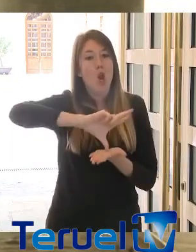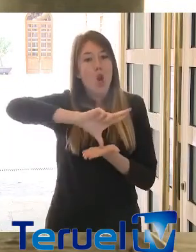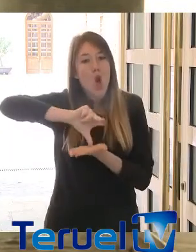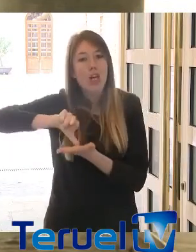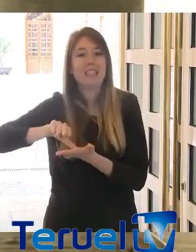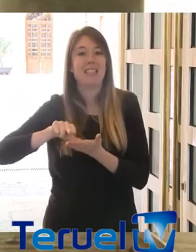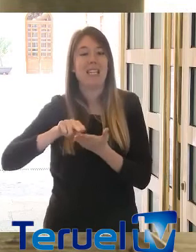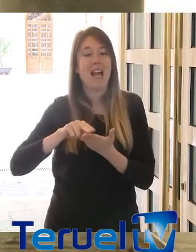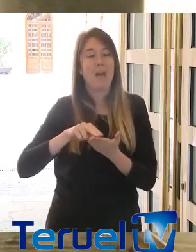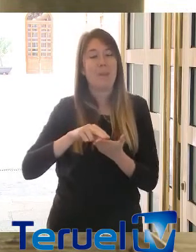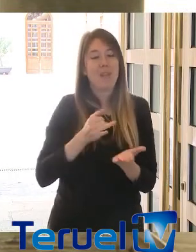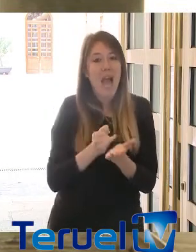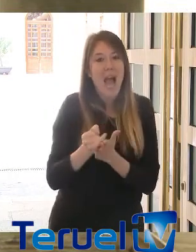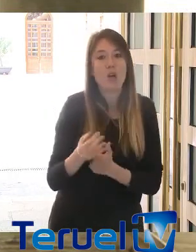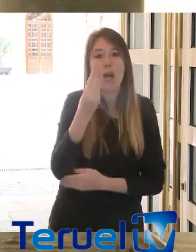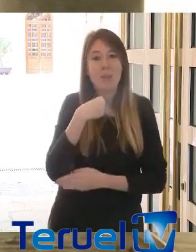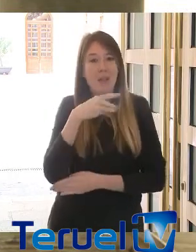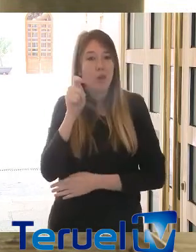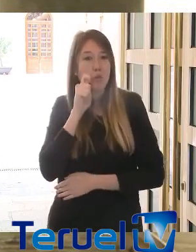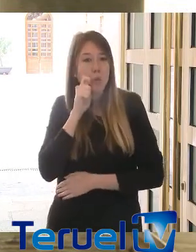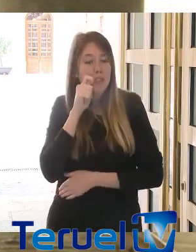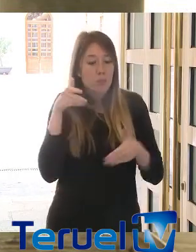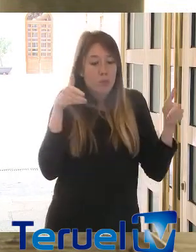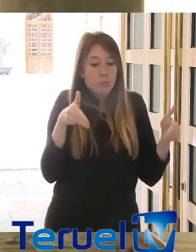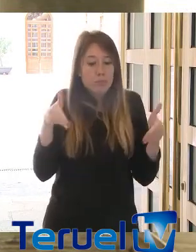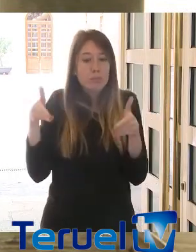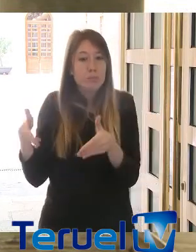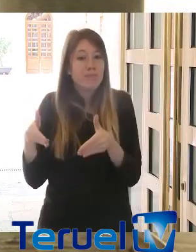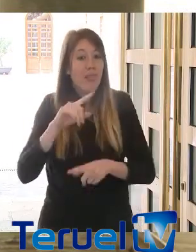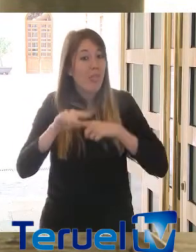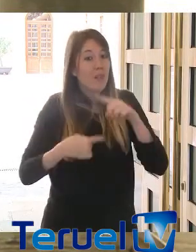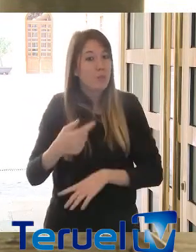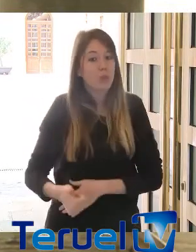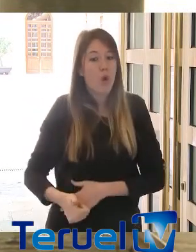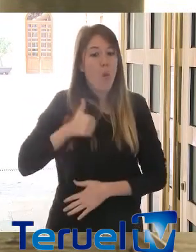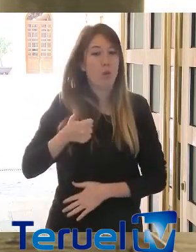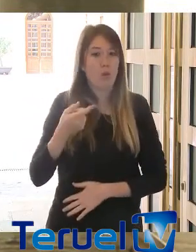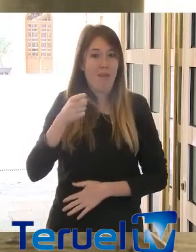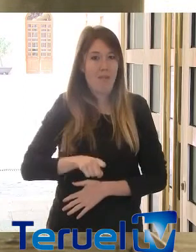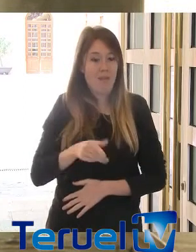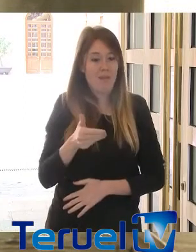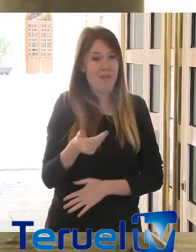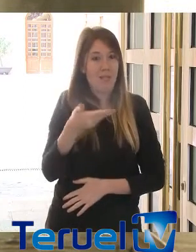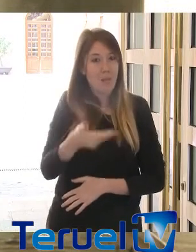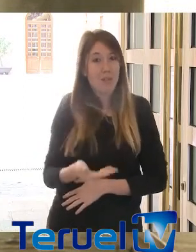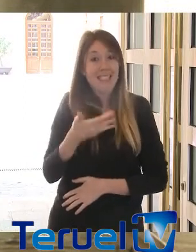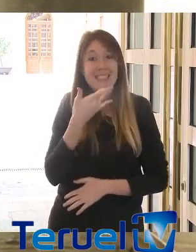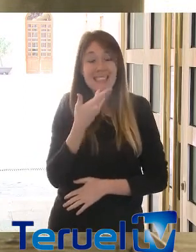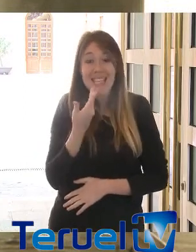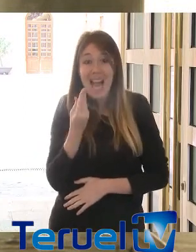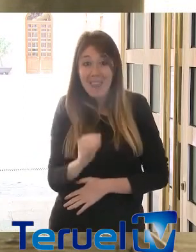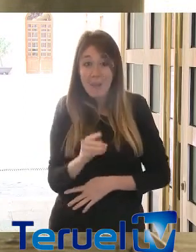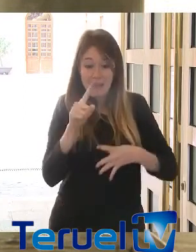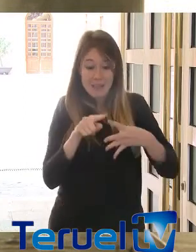agroalimentación, la dinámica del turismo, que puede tener una oportunidad importante en los próximos meses. Si, además, incorporamos a esos